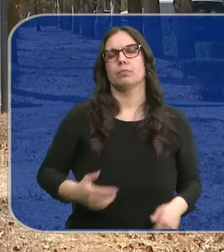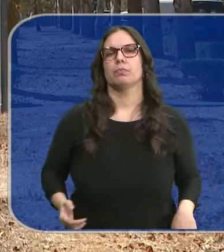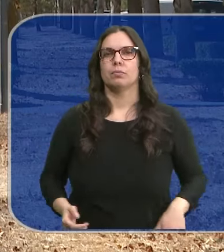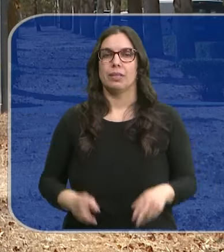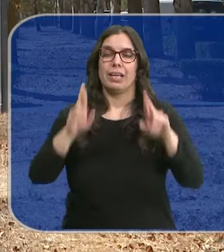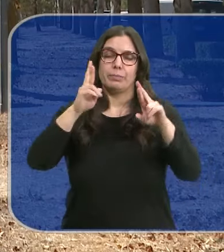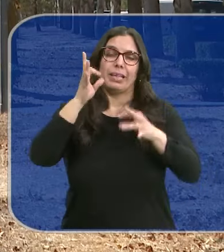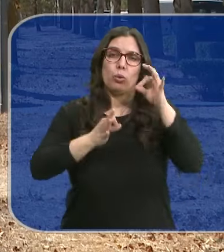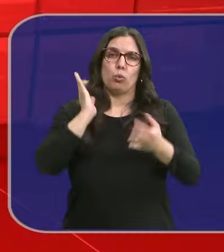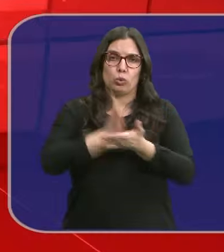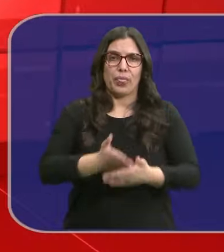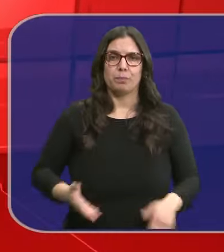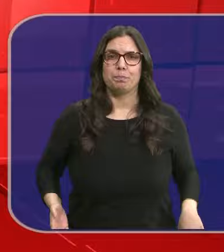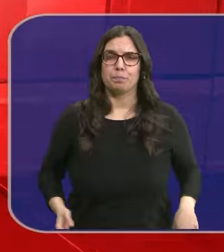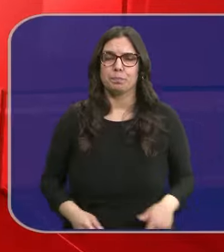justicia.